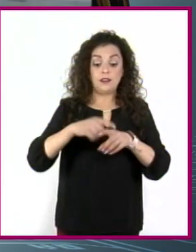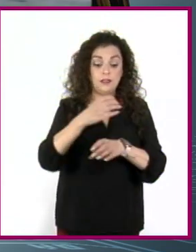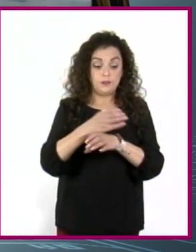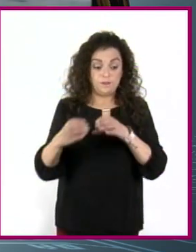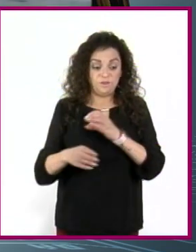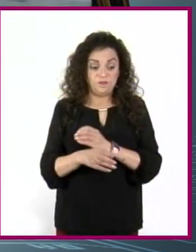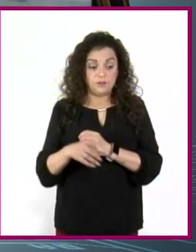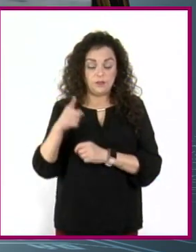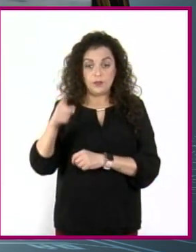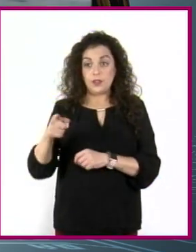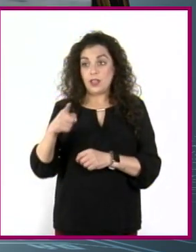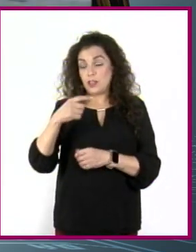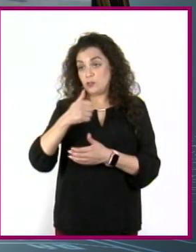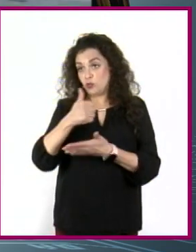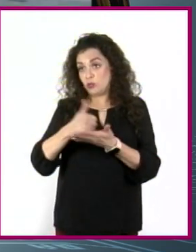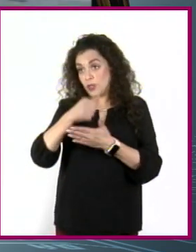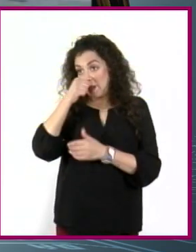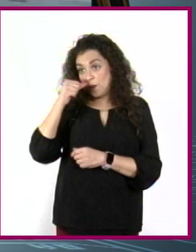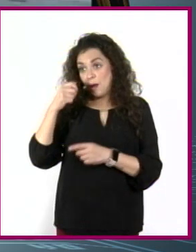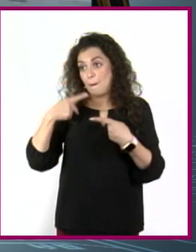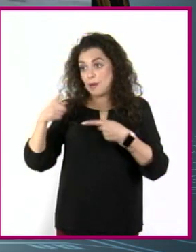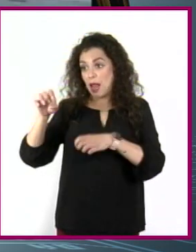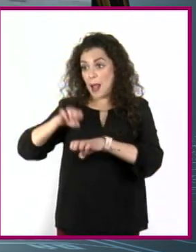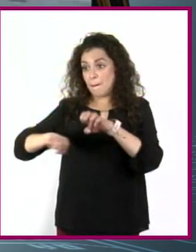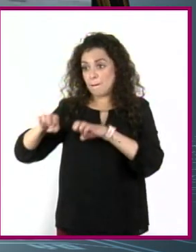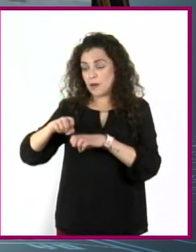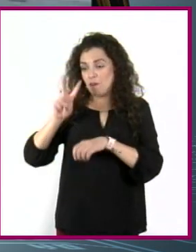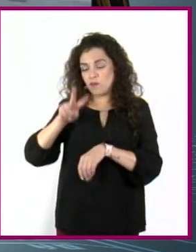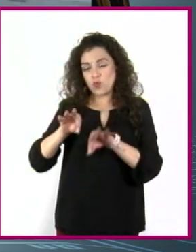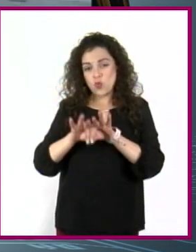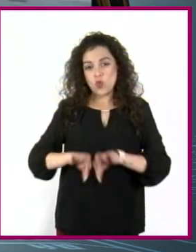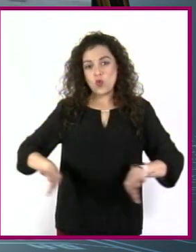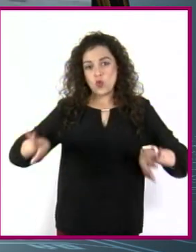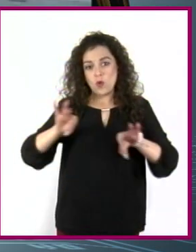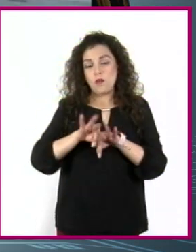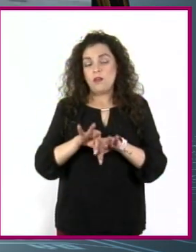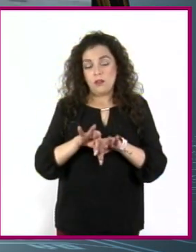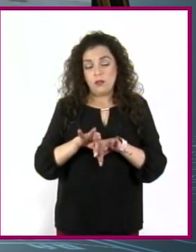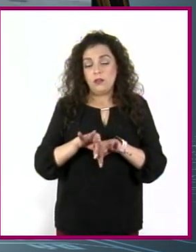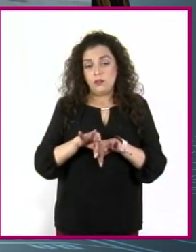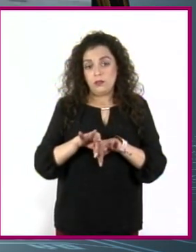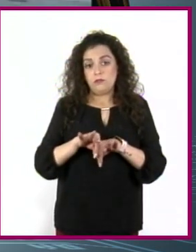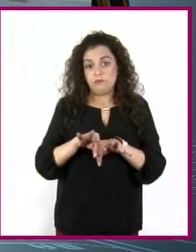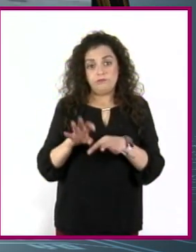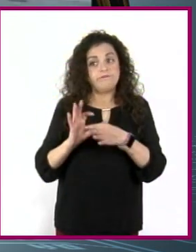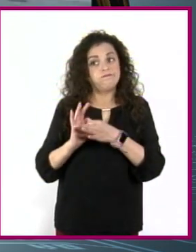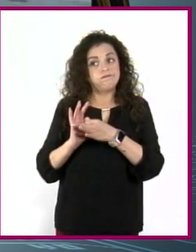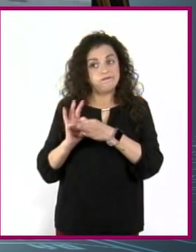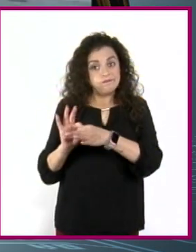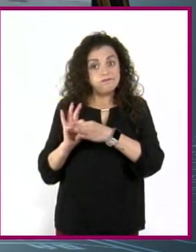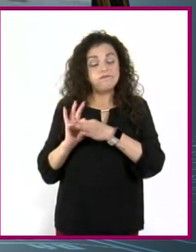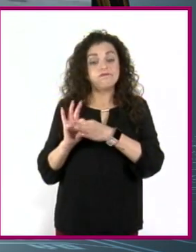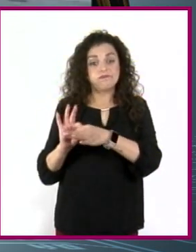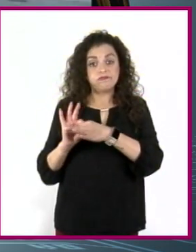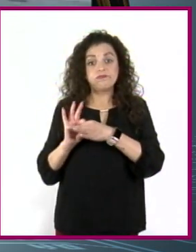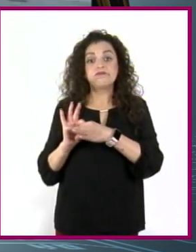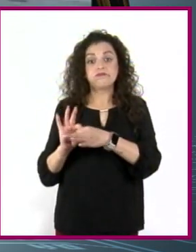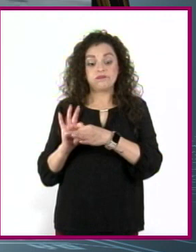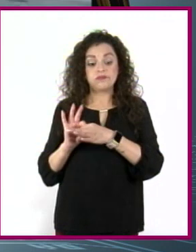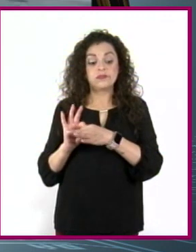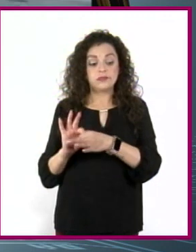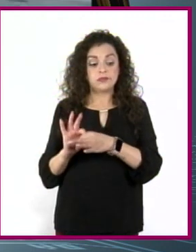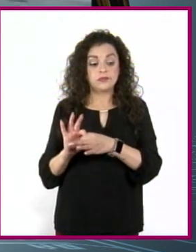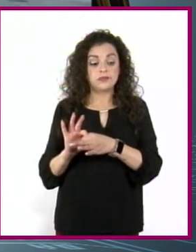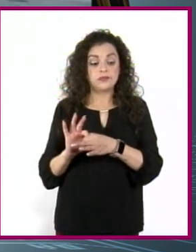empresarios en Juárez han sido unos aliados importantes que el hecho de su posición